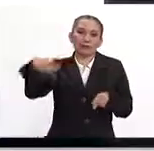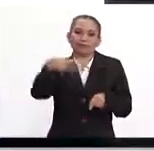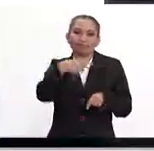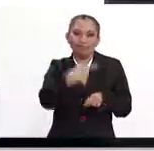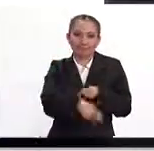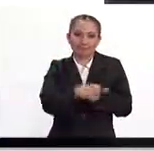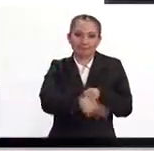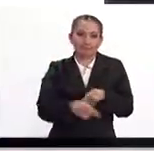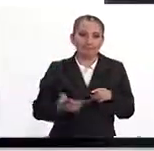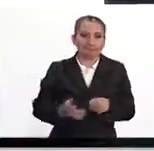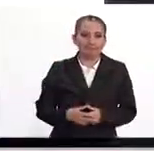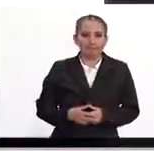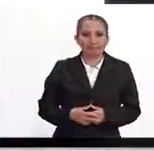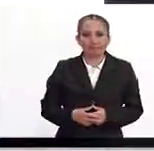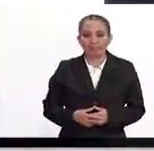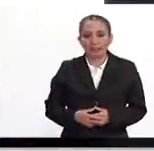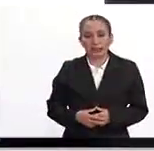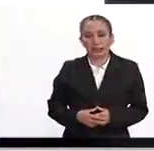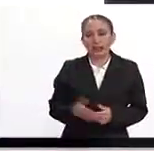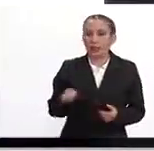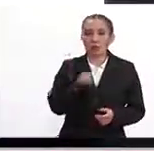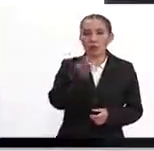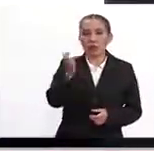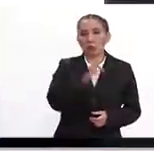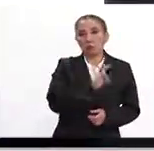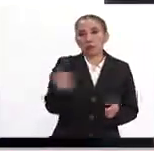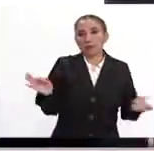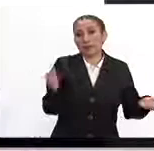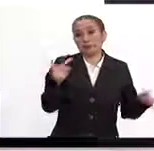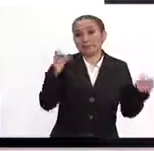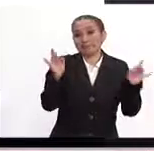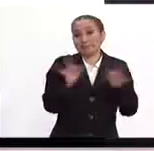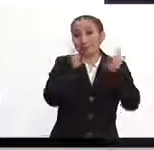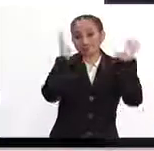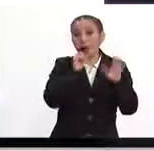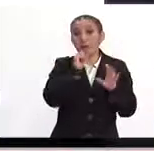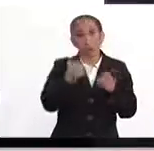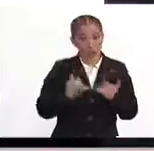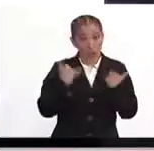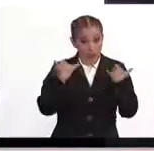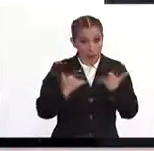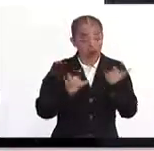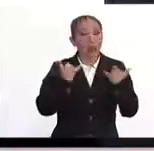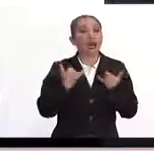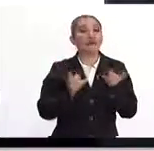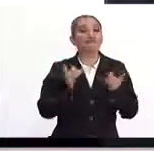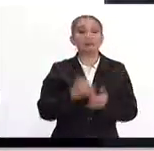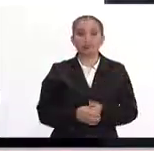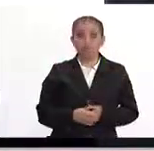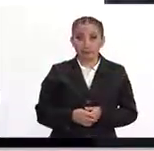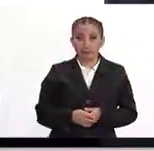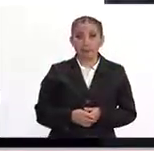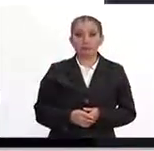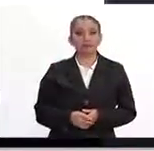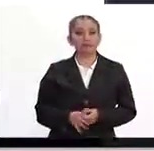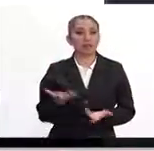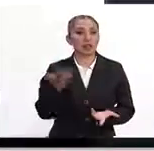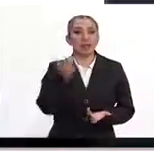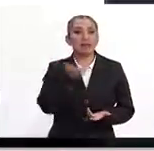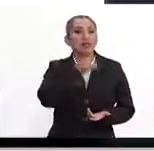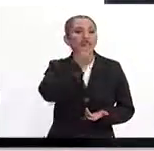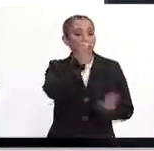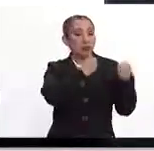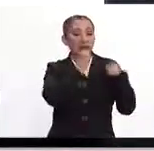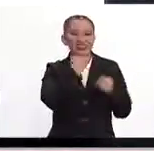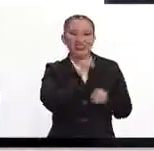de riesgo y pues cualquiera podemos ser propensos, inclusive jóvenes que también no tienen hábitos